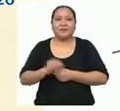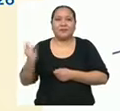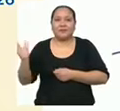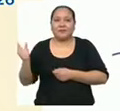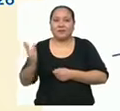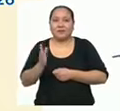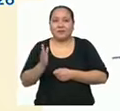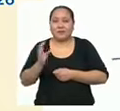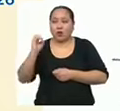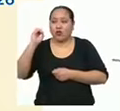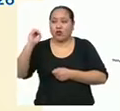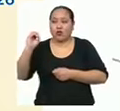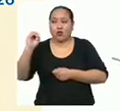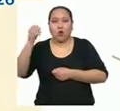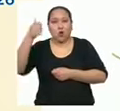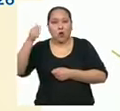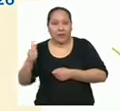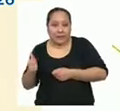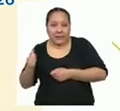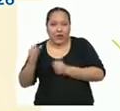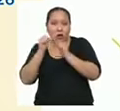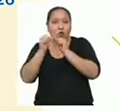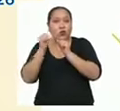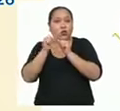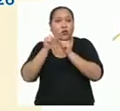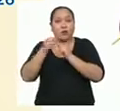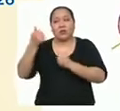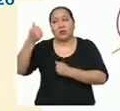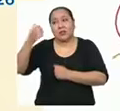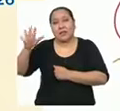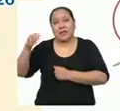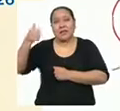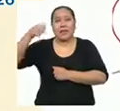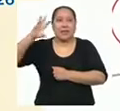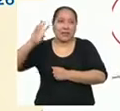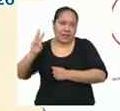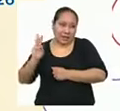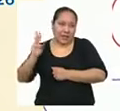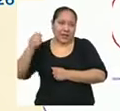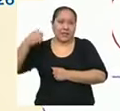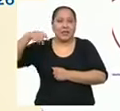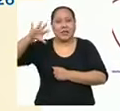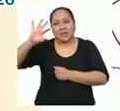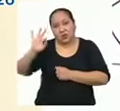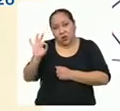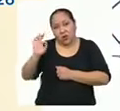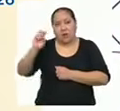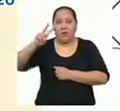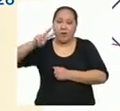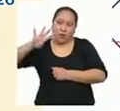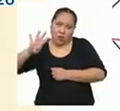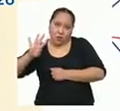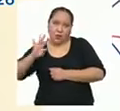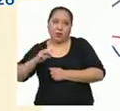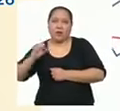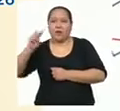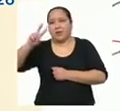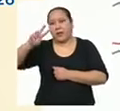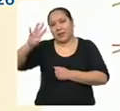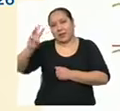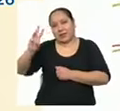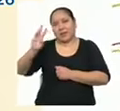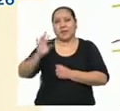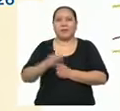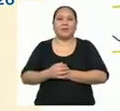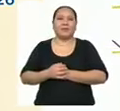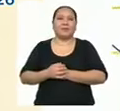colocamos un círculo azul en los valores 15, 16, 19, 24 y 26.